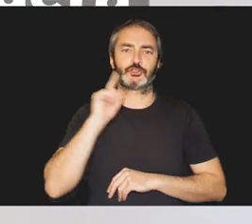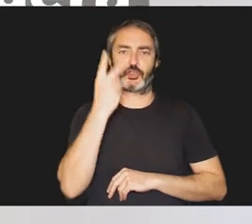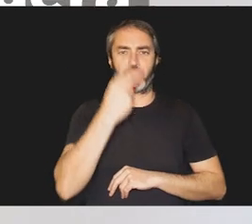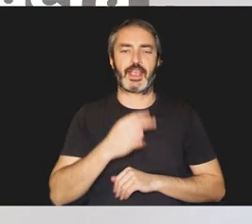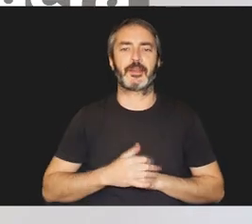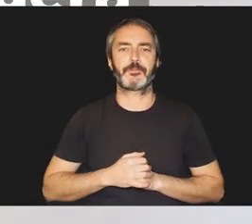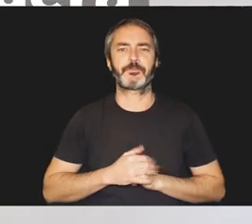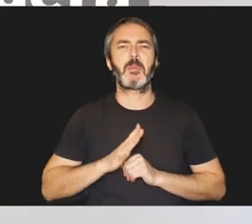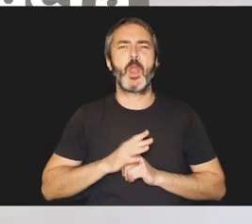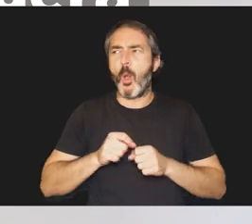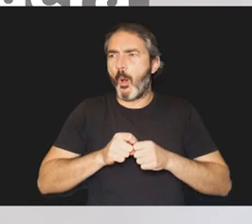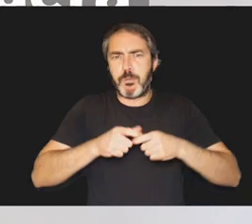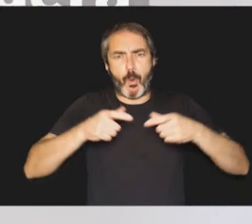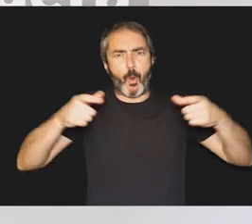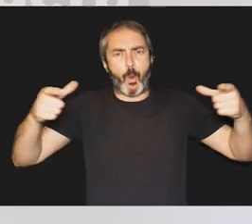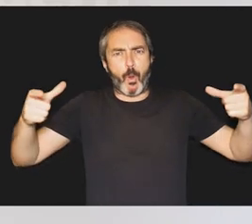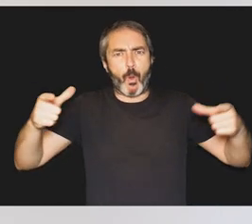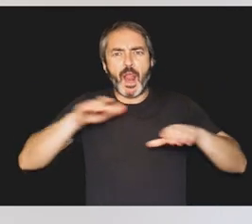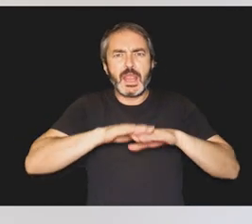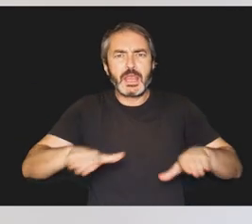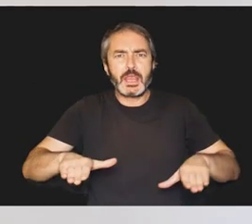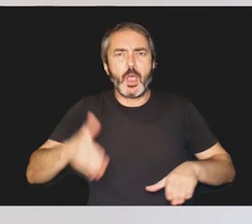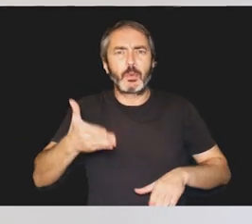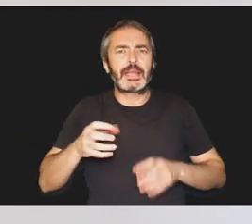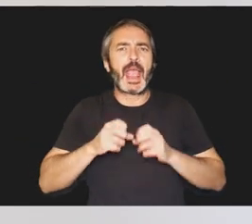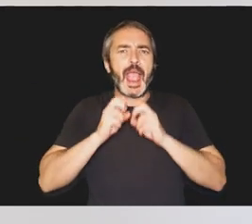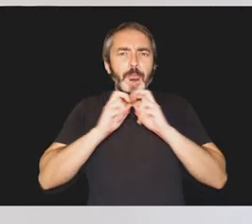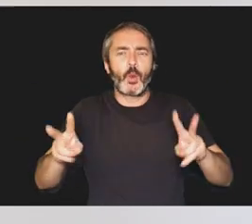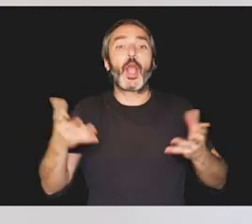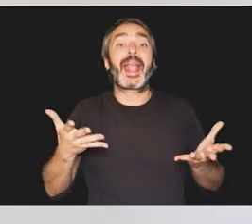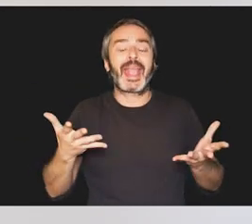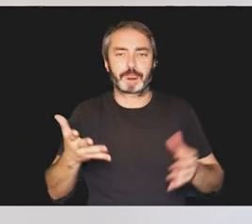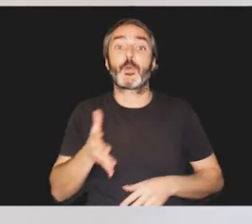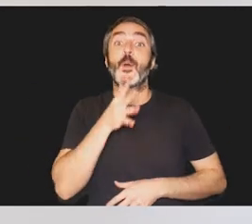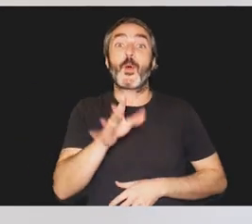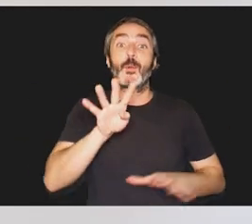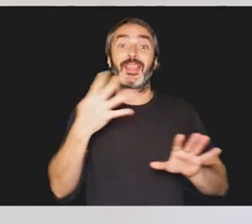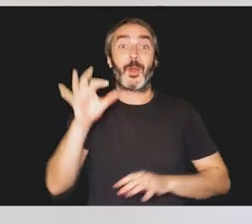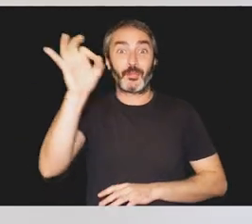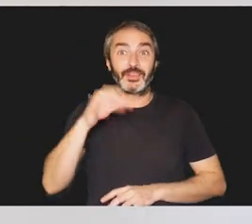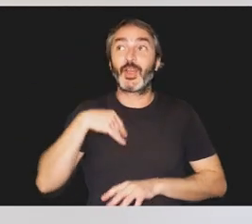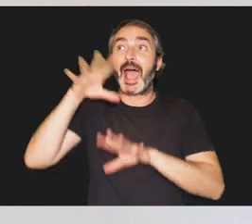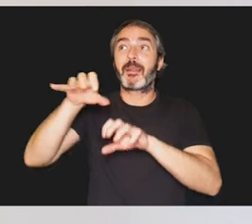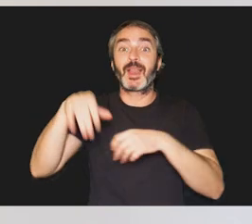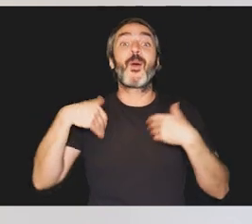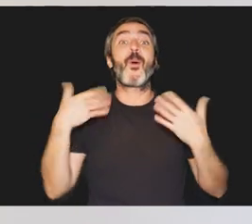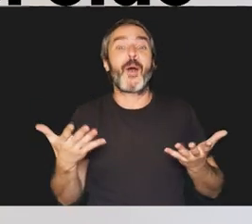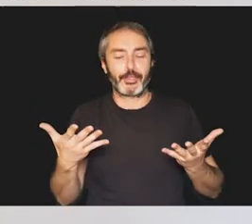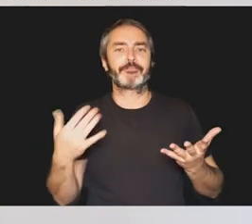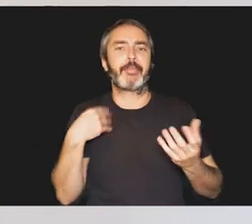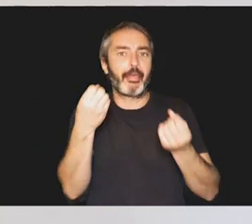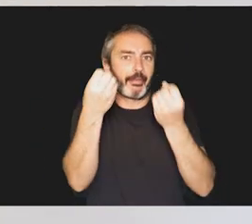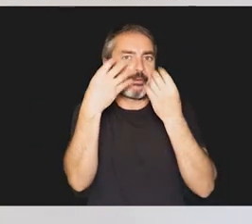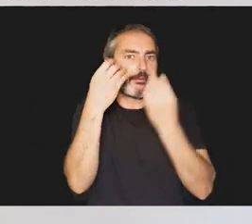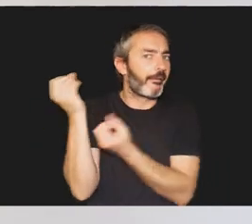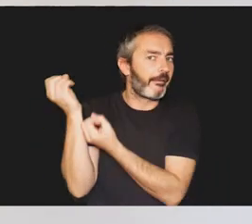¿Pero por qué es tan elevado el impacto de la sordoceguera en un niño pequeño? Pues un dato clave es que el 95% de lo que aprendemos nos llega a través